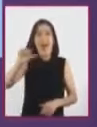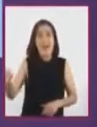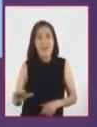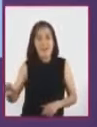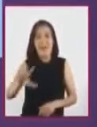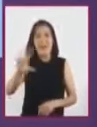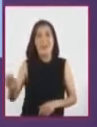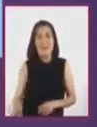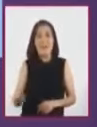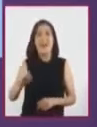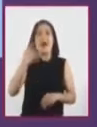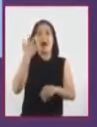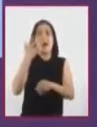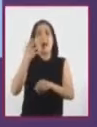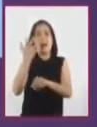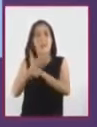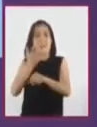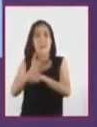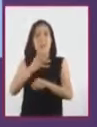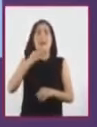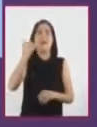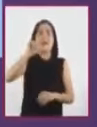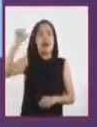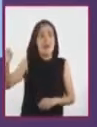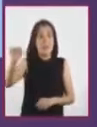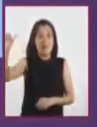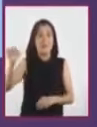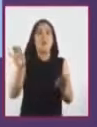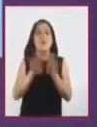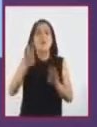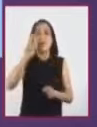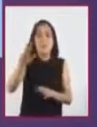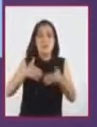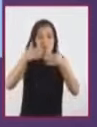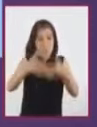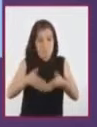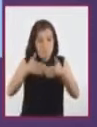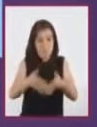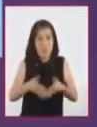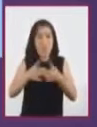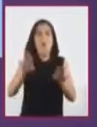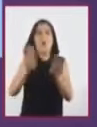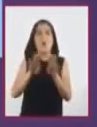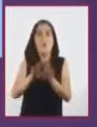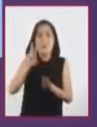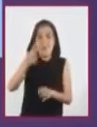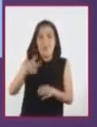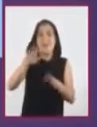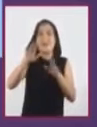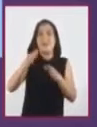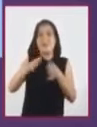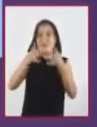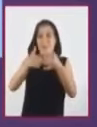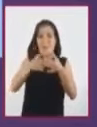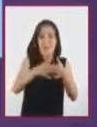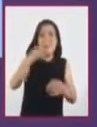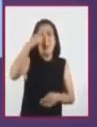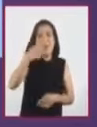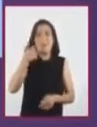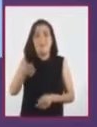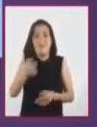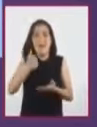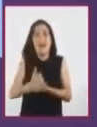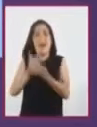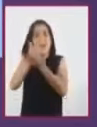América y Asia, surgiendo las grandes potencias marítimas, políticas y económicas. Así, se mejoró el